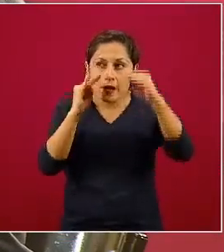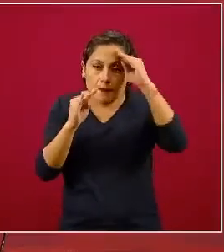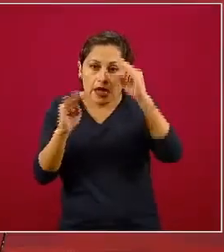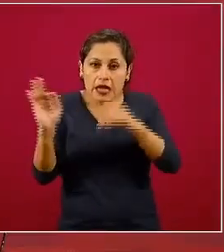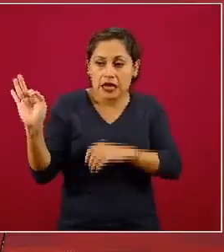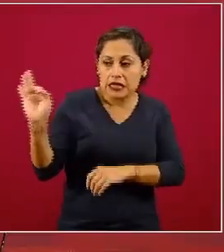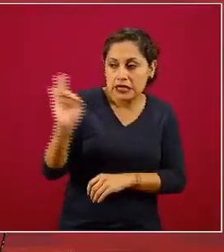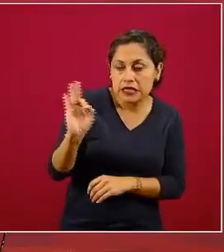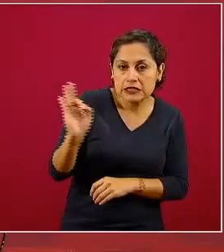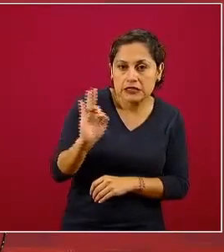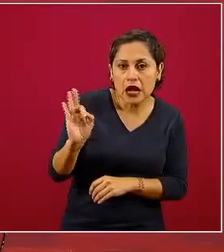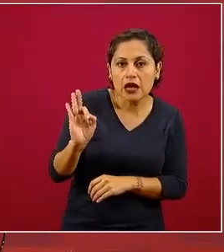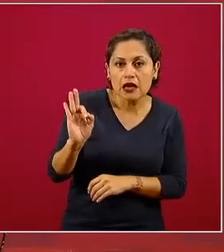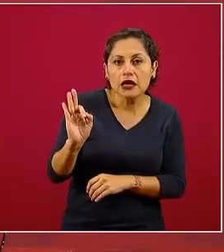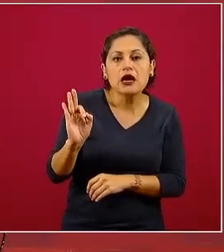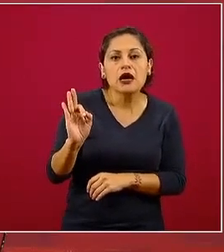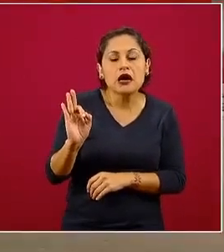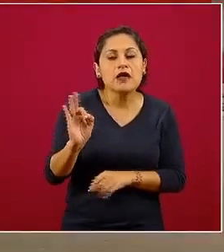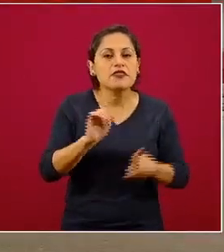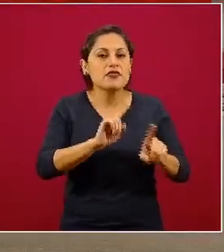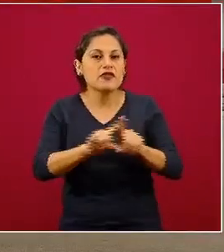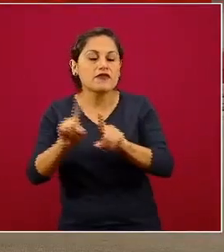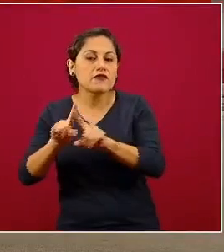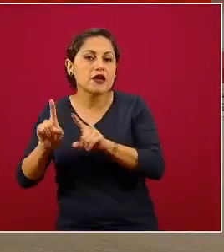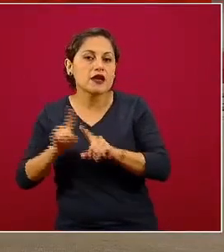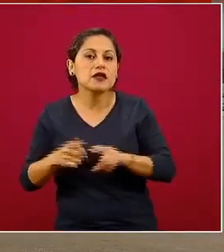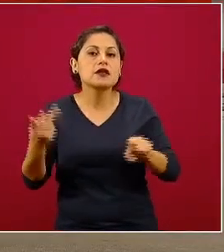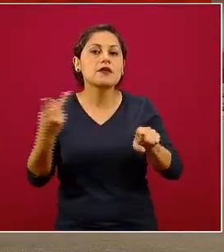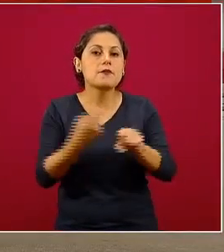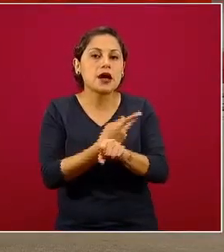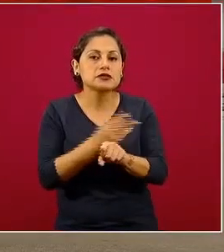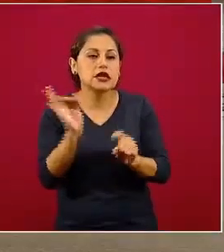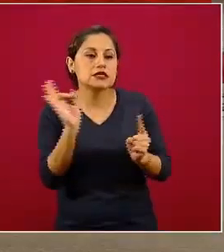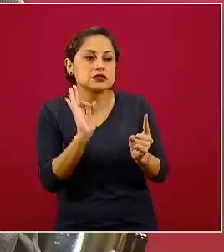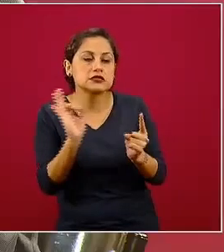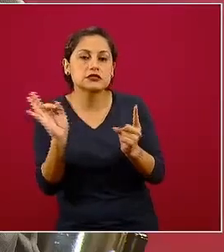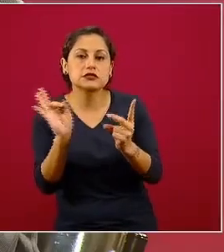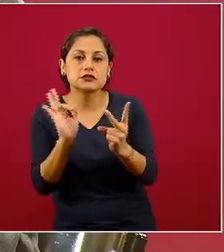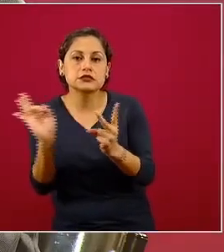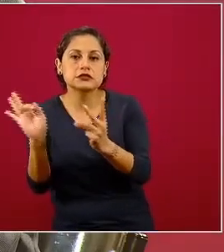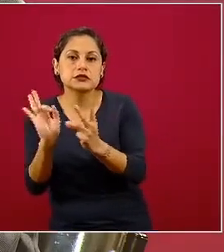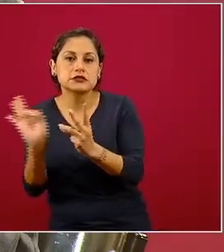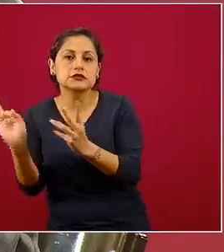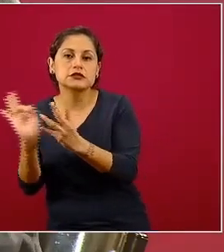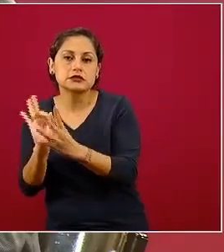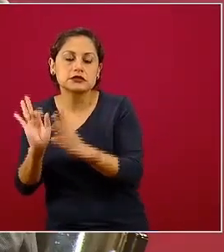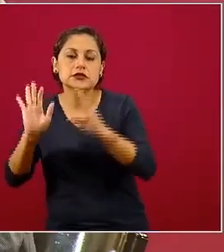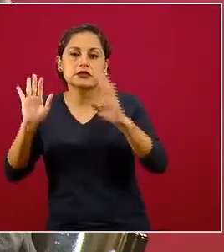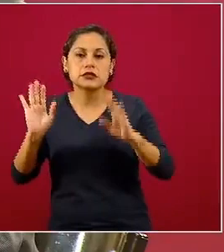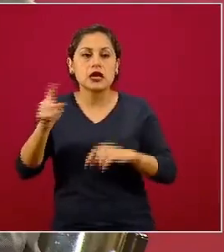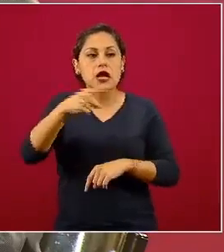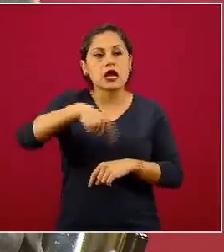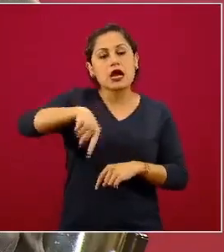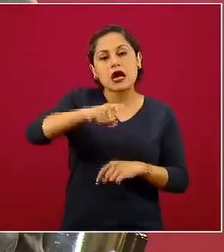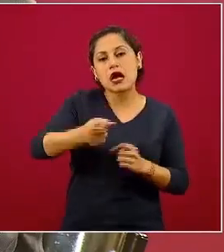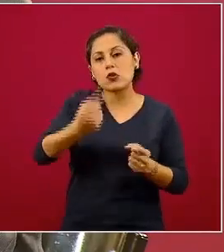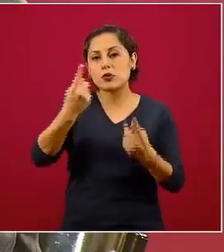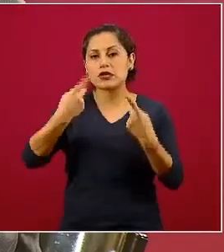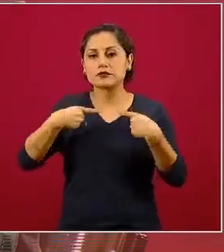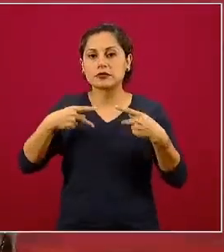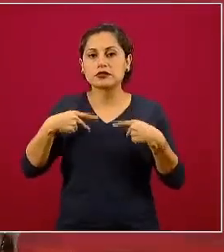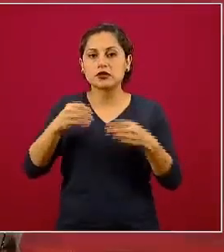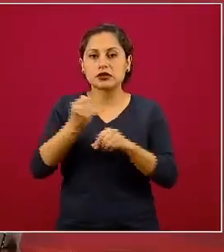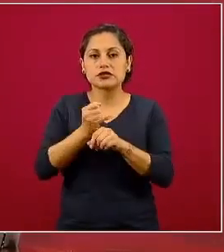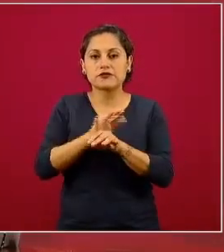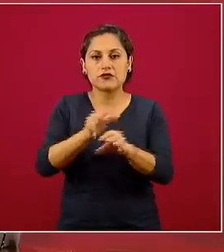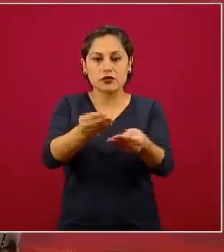escenarios. Para la mayoría de las personas quizá es más tranquilizador recibir